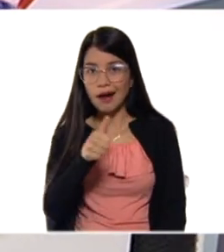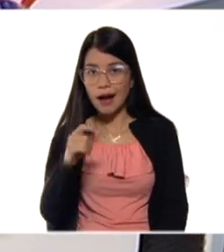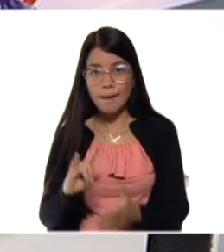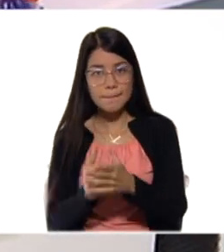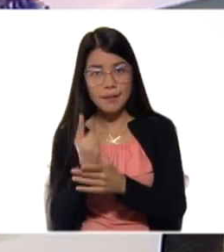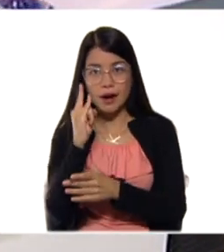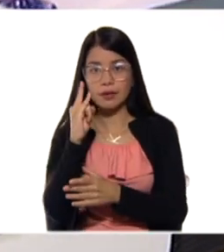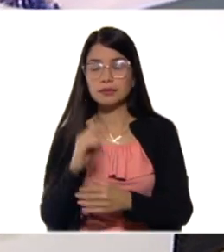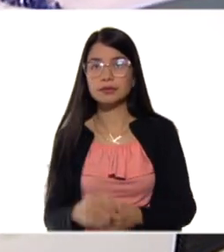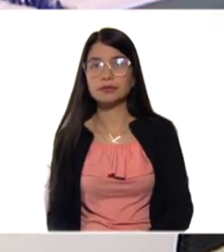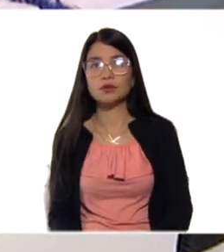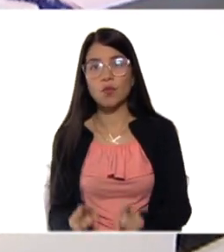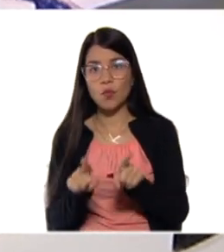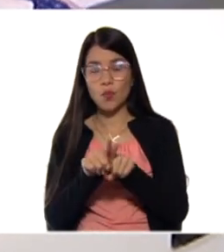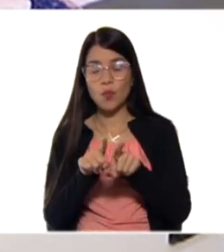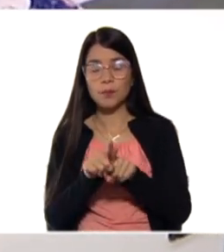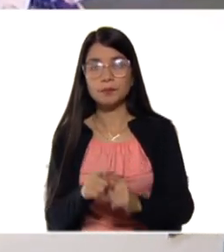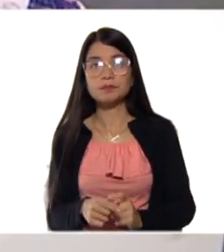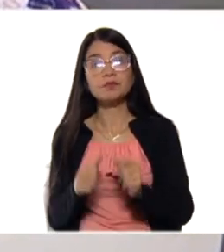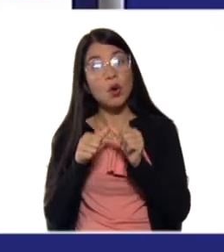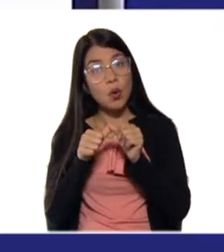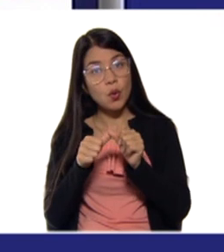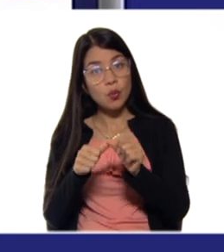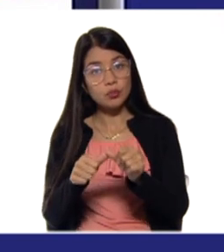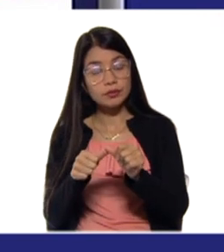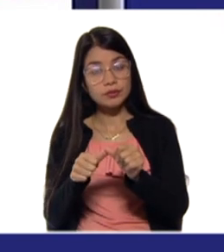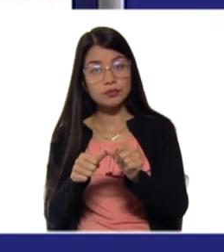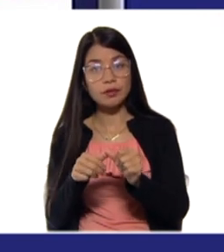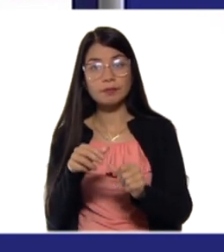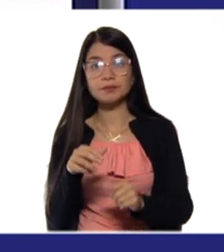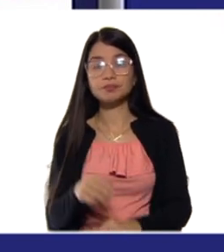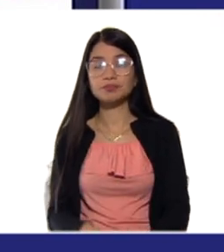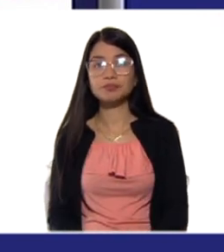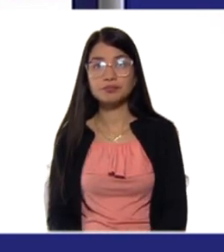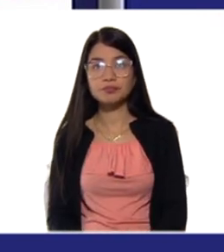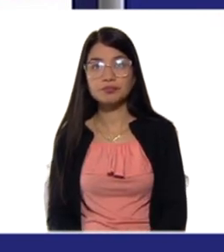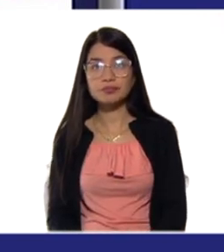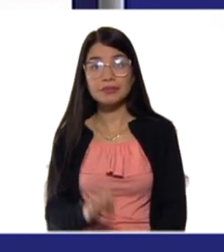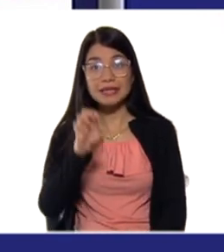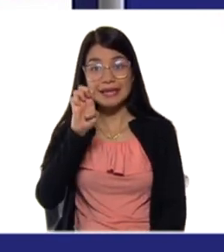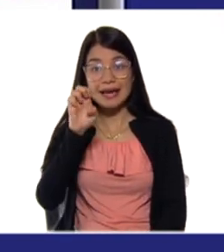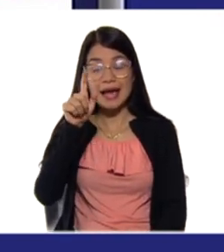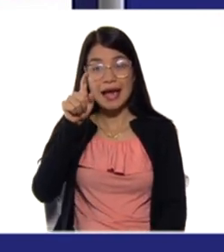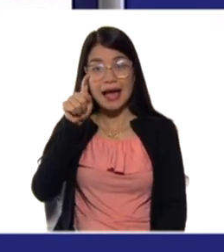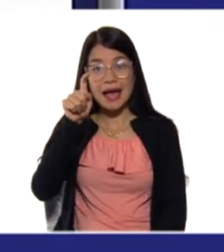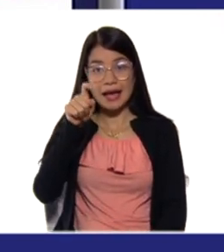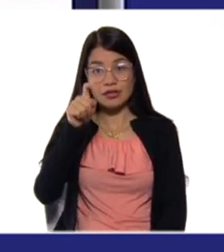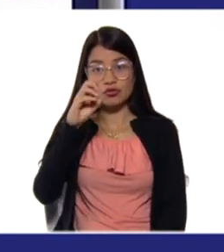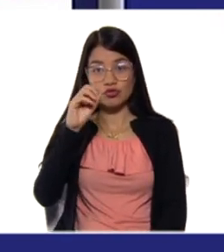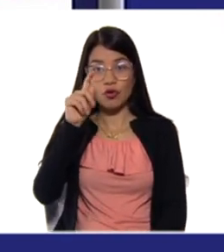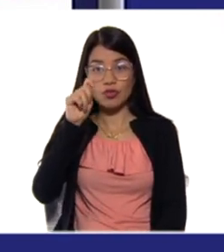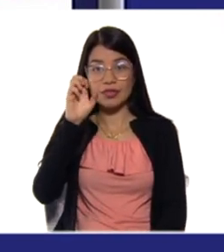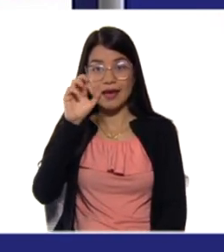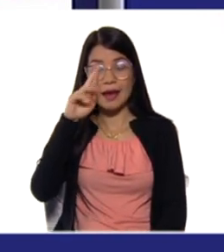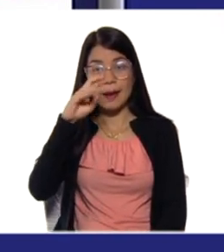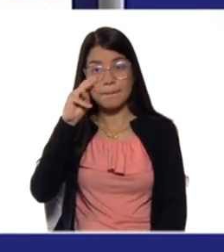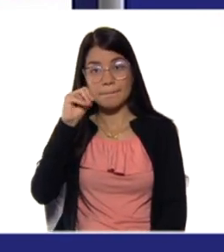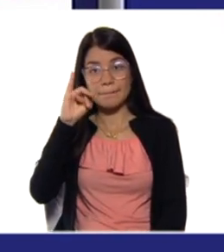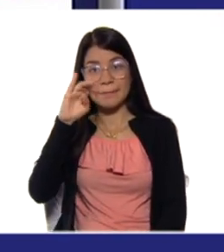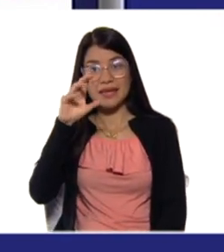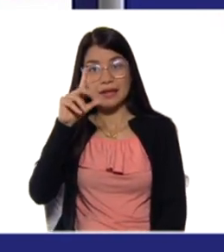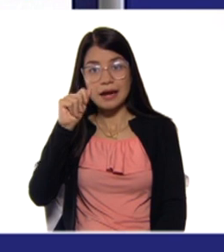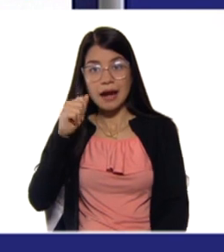Continuando. Reacciones exotérmicas. Es decir, que liberan calor. Respiración de los seres vivos.